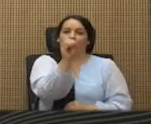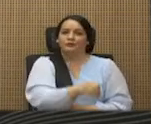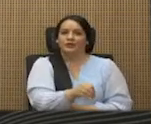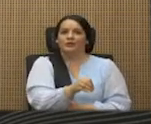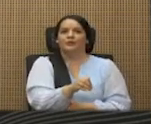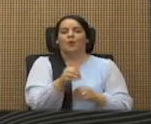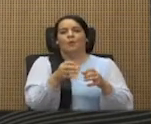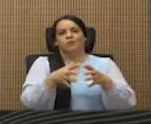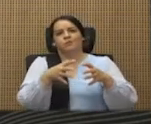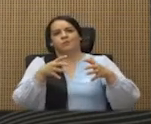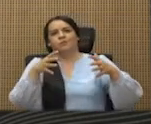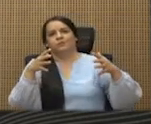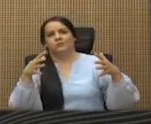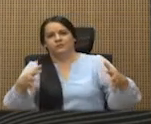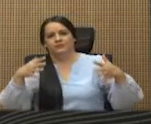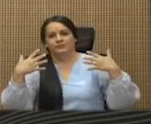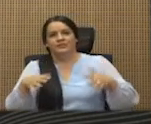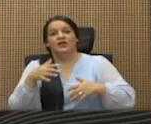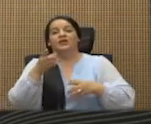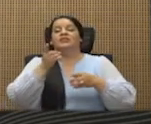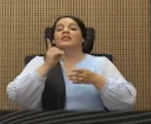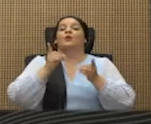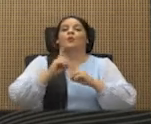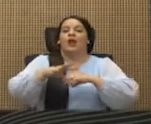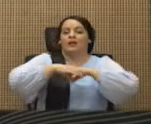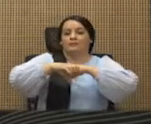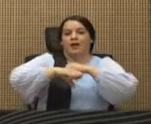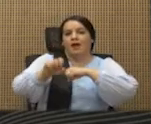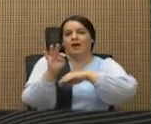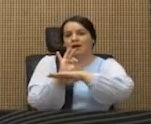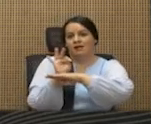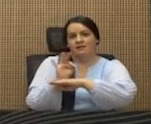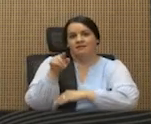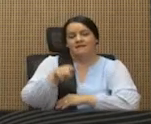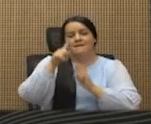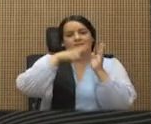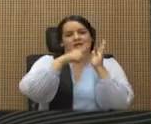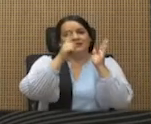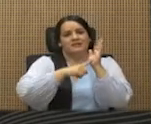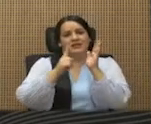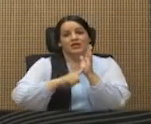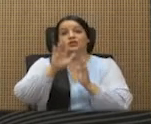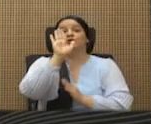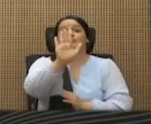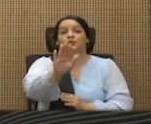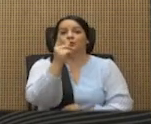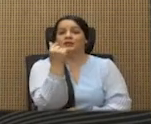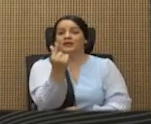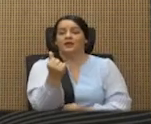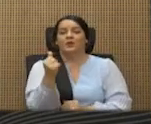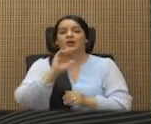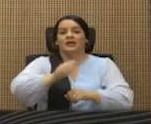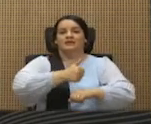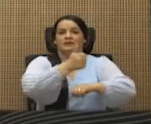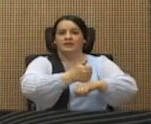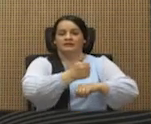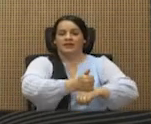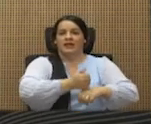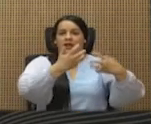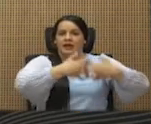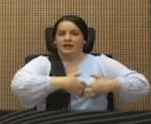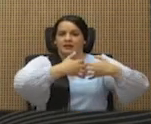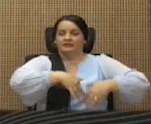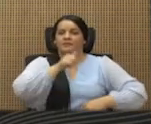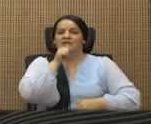gordo y grande de la pauta, miles de miles de su dinero que colocan las agencias privadas sin